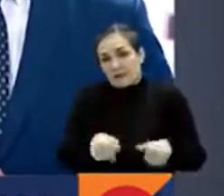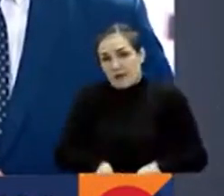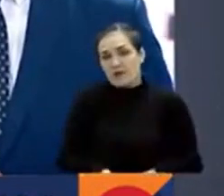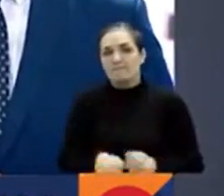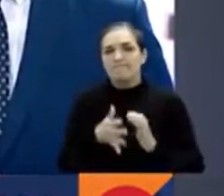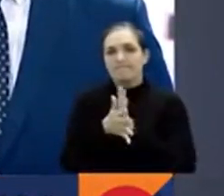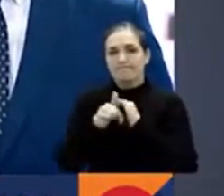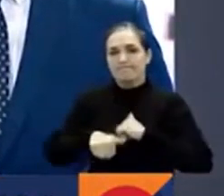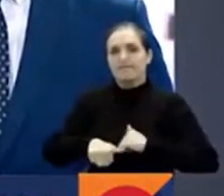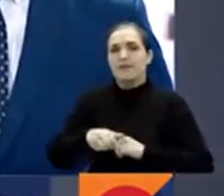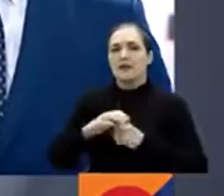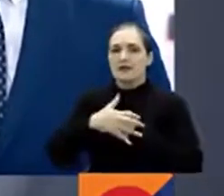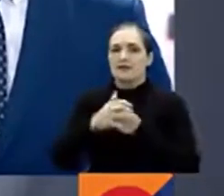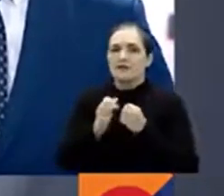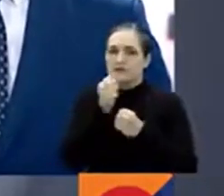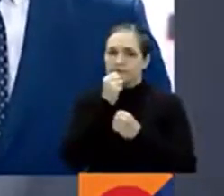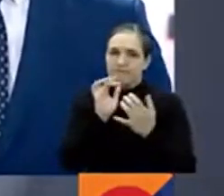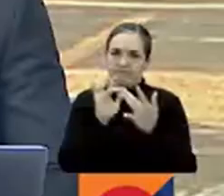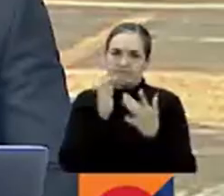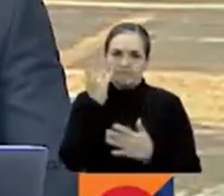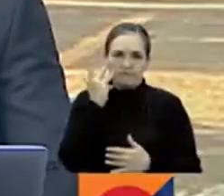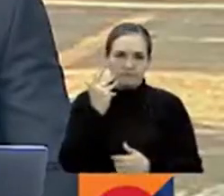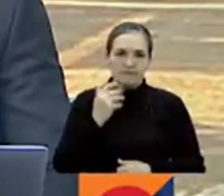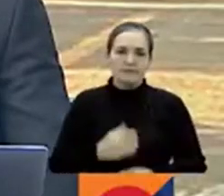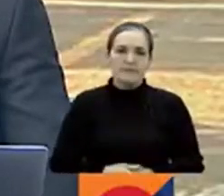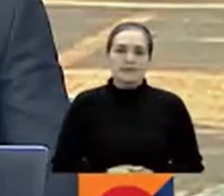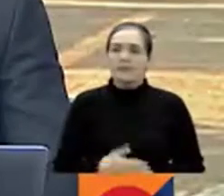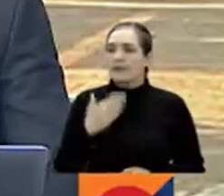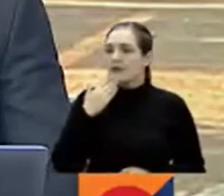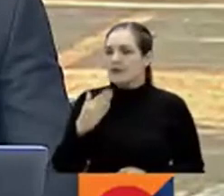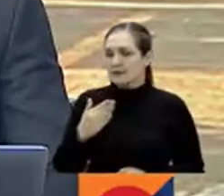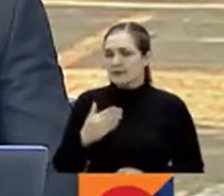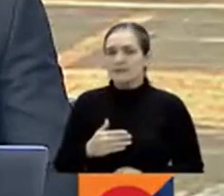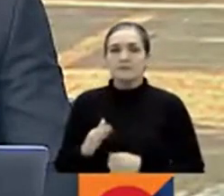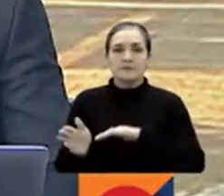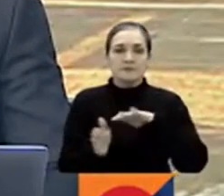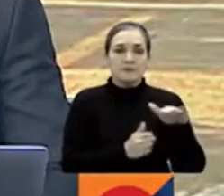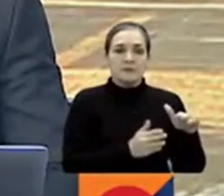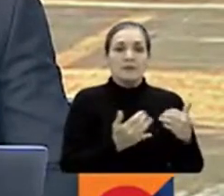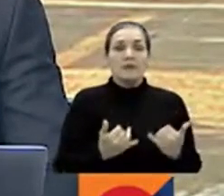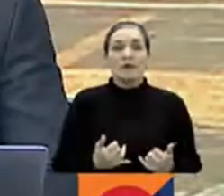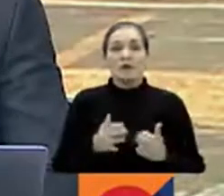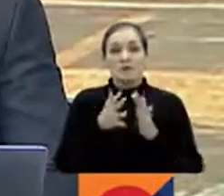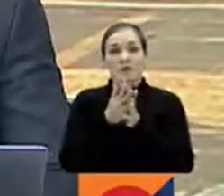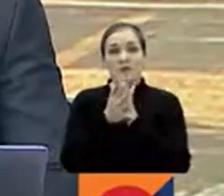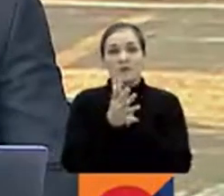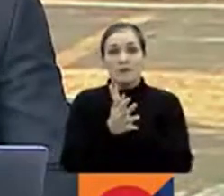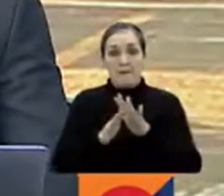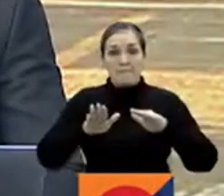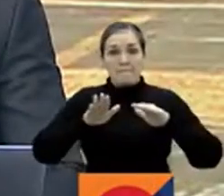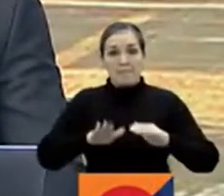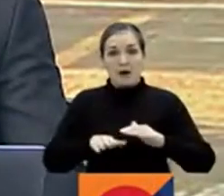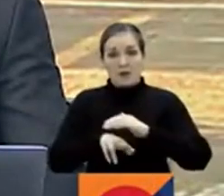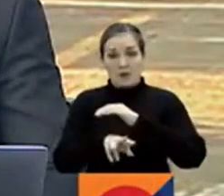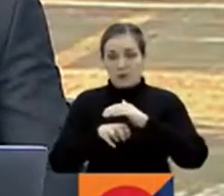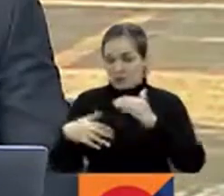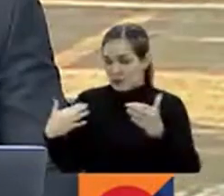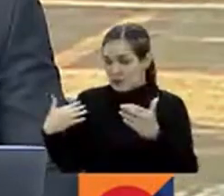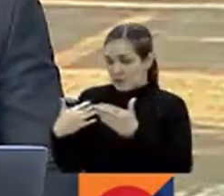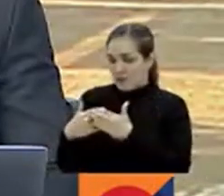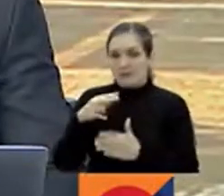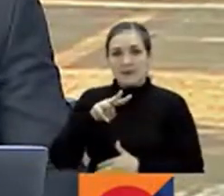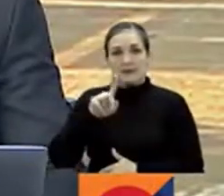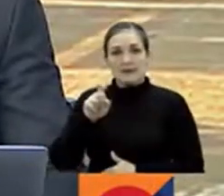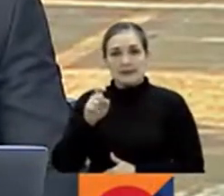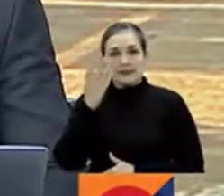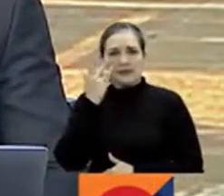la sala de redacción RTBC Noticias Conectados 24-7. Gracias John. Por otro lado, se cumplen 26 días del paro minero en el Bajo y